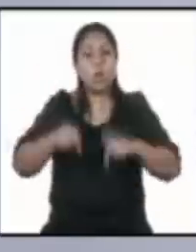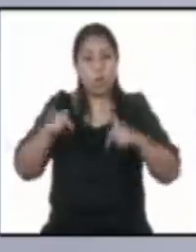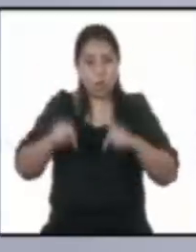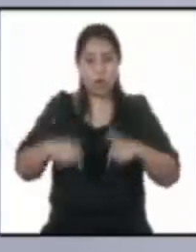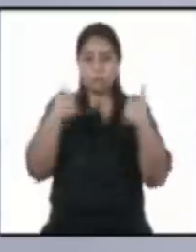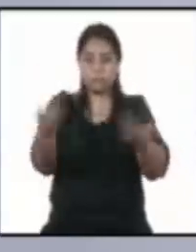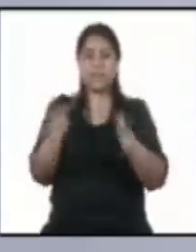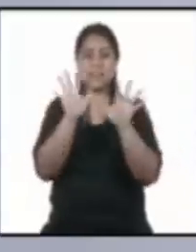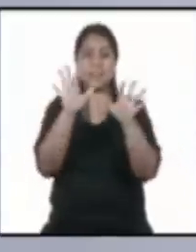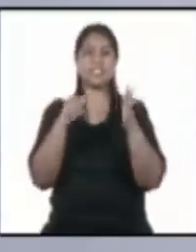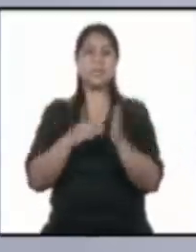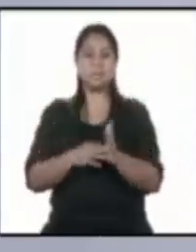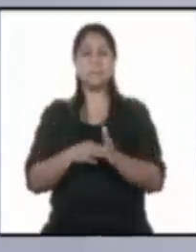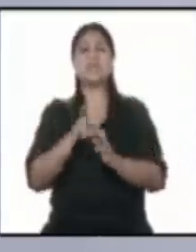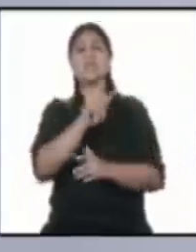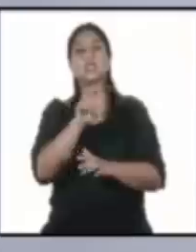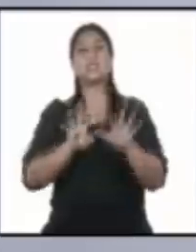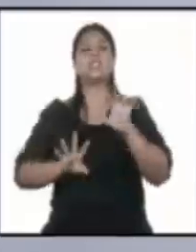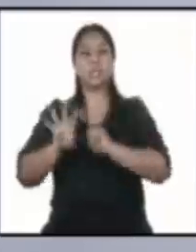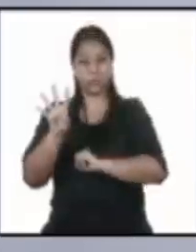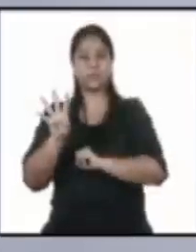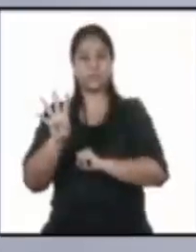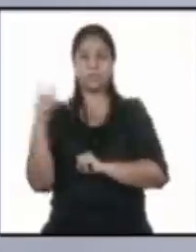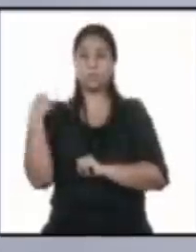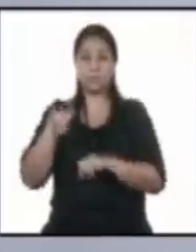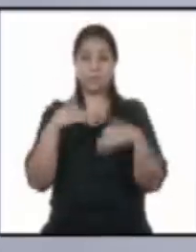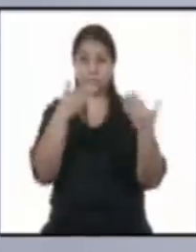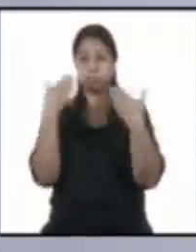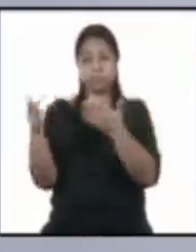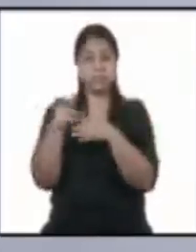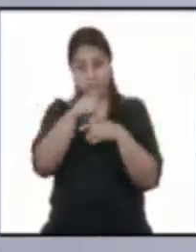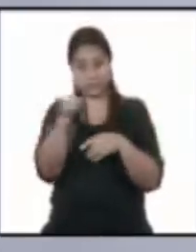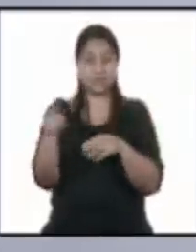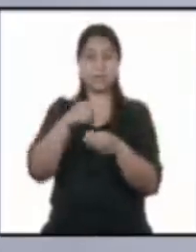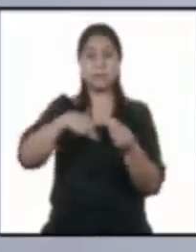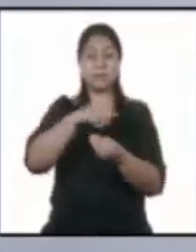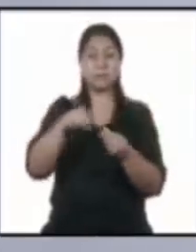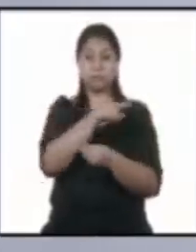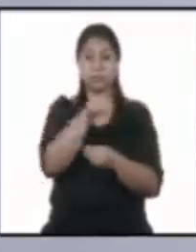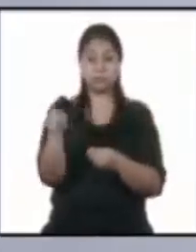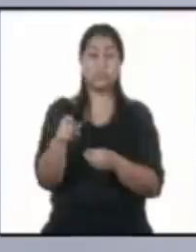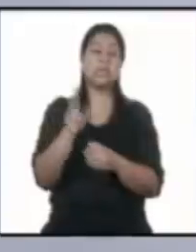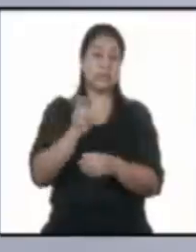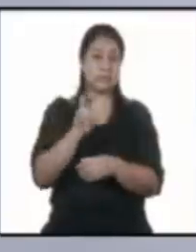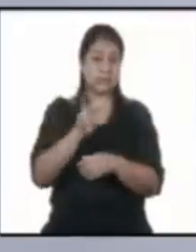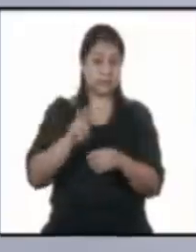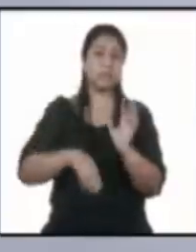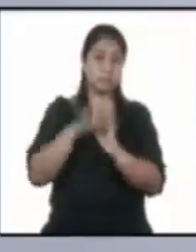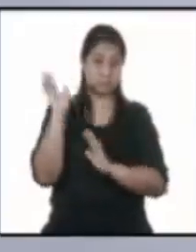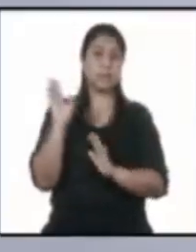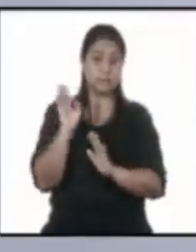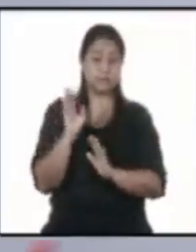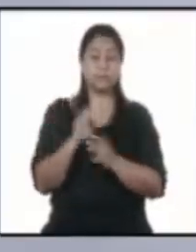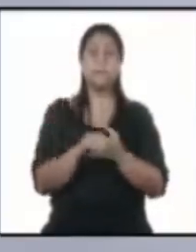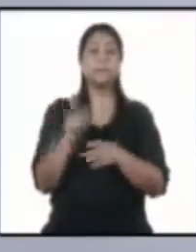10 mil 214 para beneficiar a estas personas que acabo de mencionar que definitivamente necesitan la